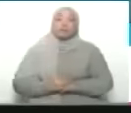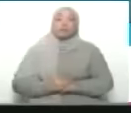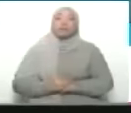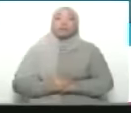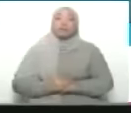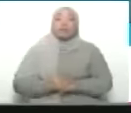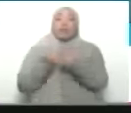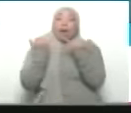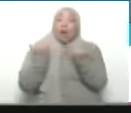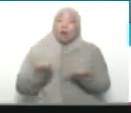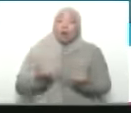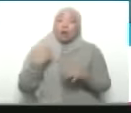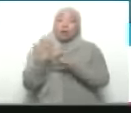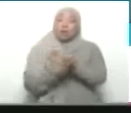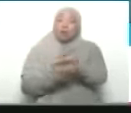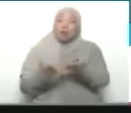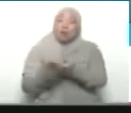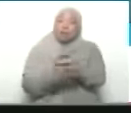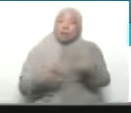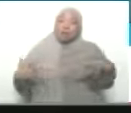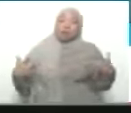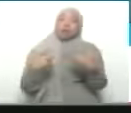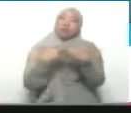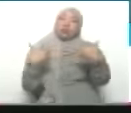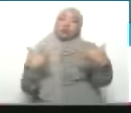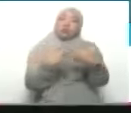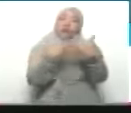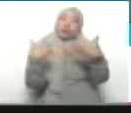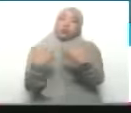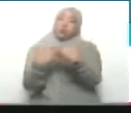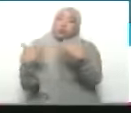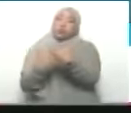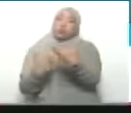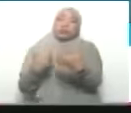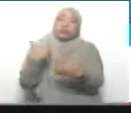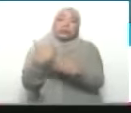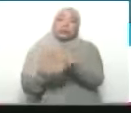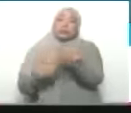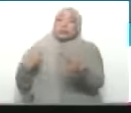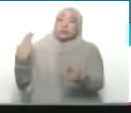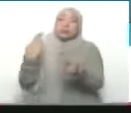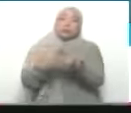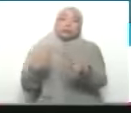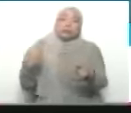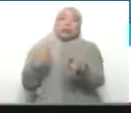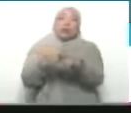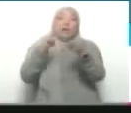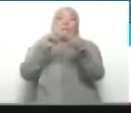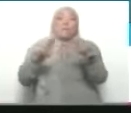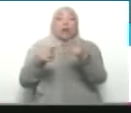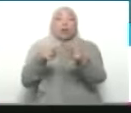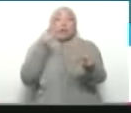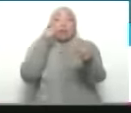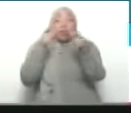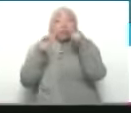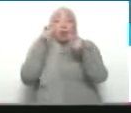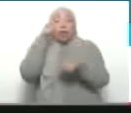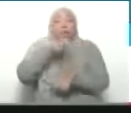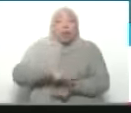sucediendo en este momento, el inicio de una guerra en escalada, peligrosa, para la paz y seguridad